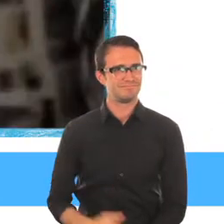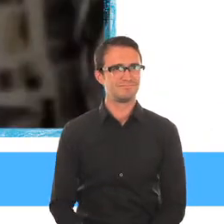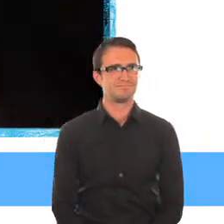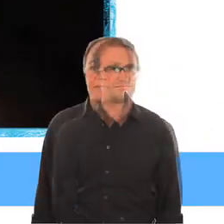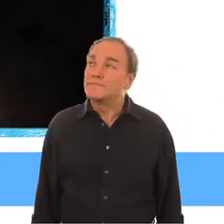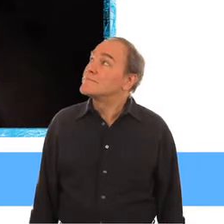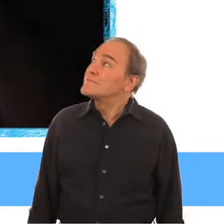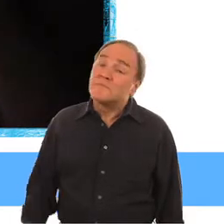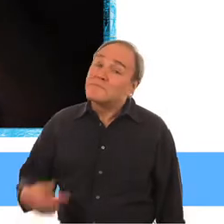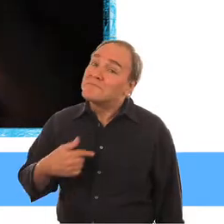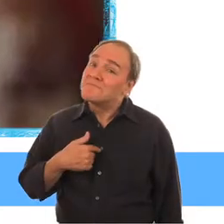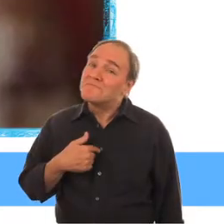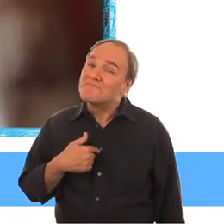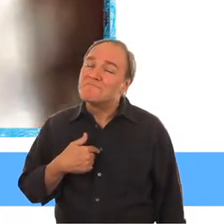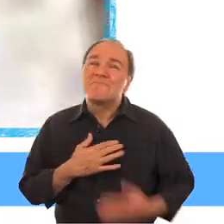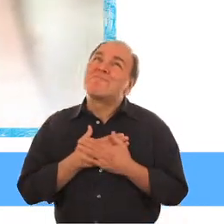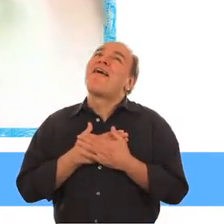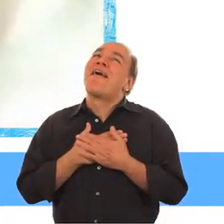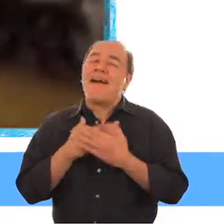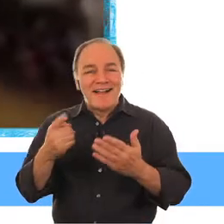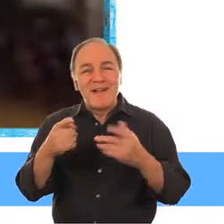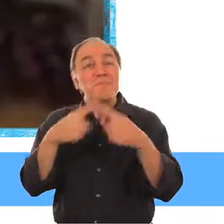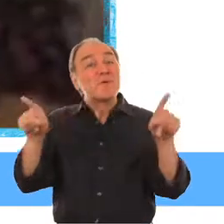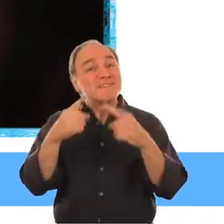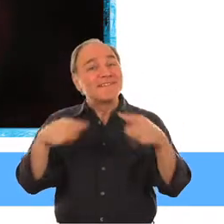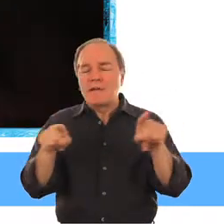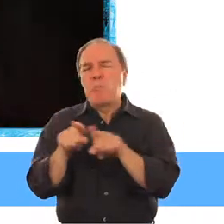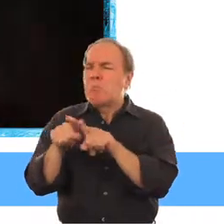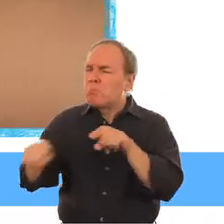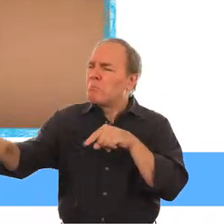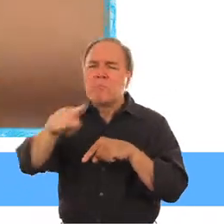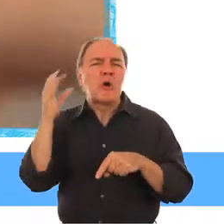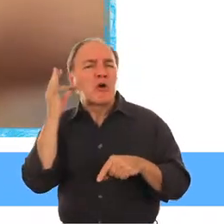Me gusta la música. Como cualquier niña de mi edad, me gusta internet